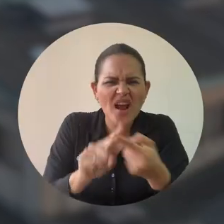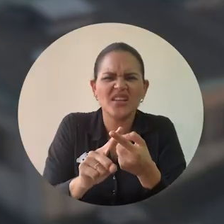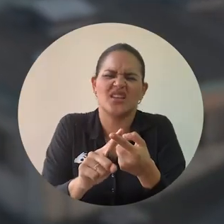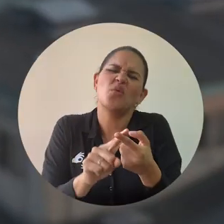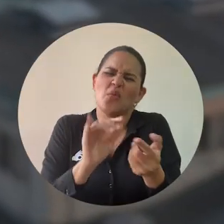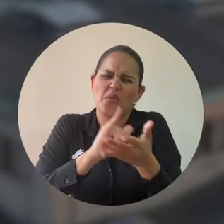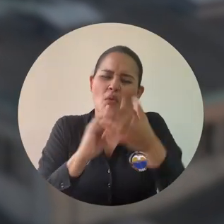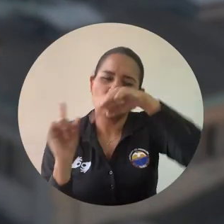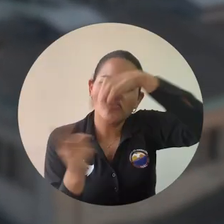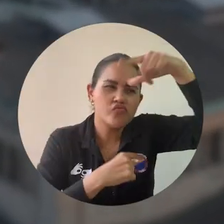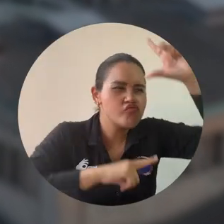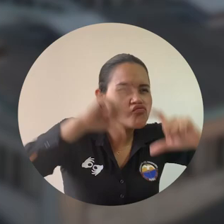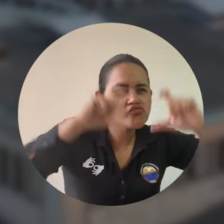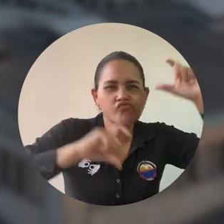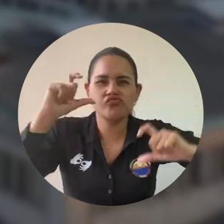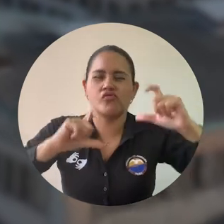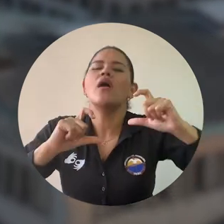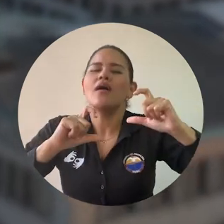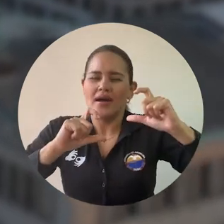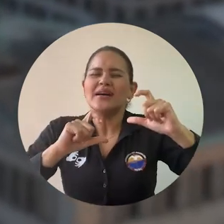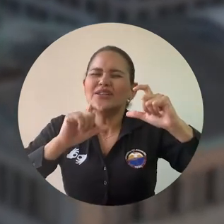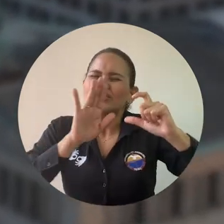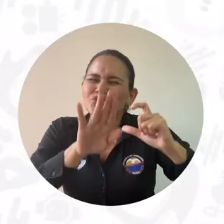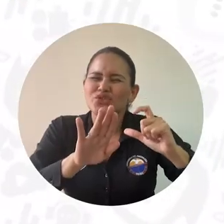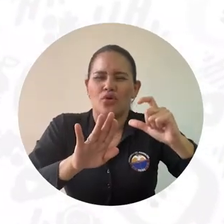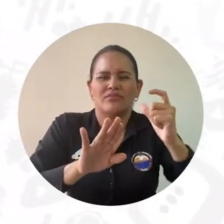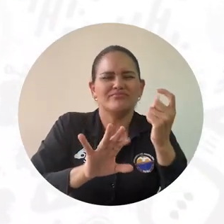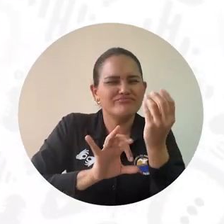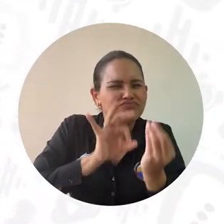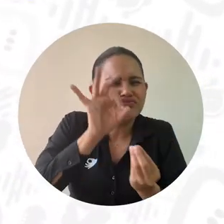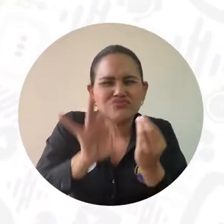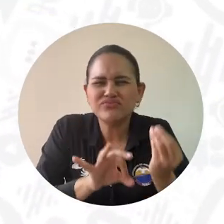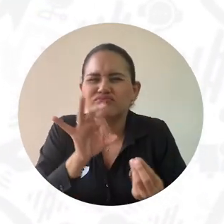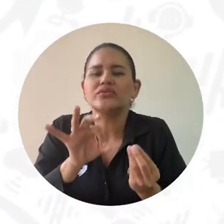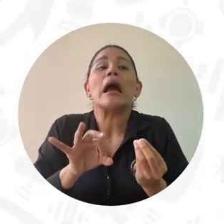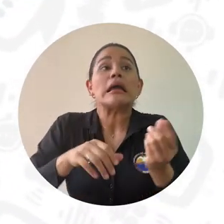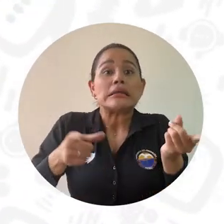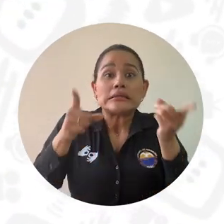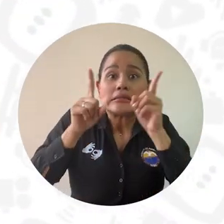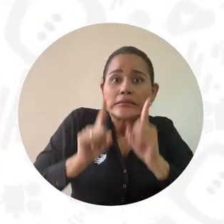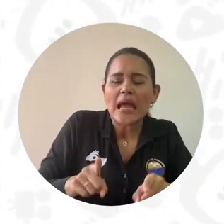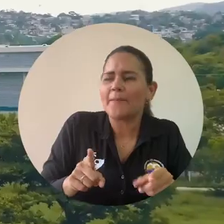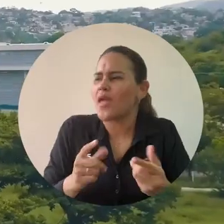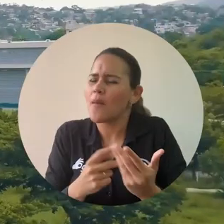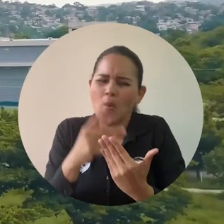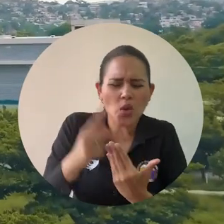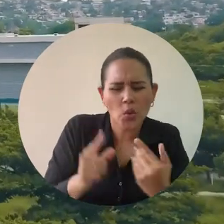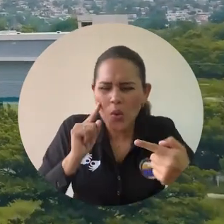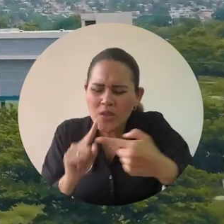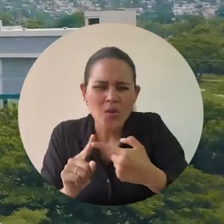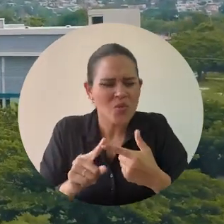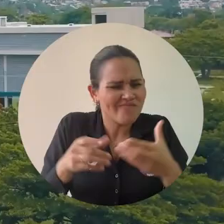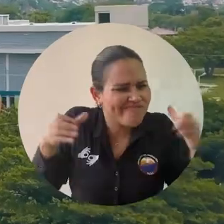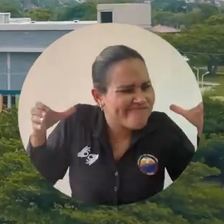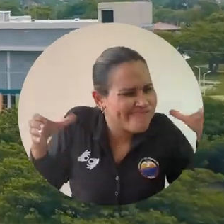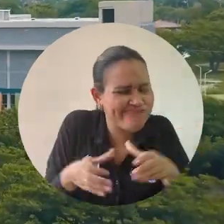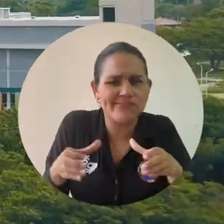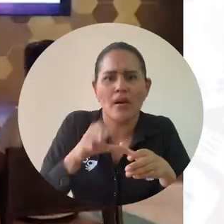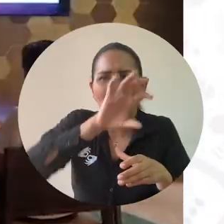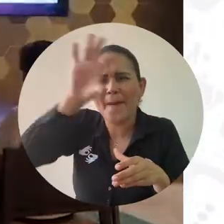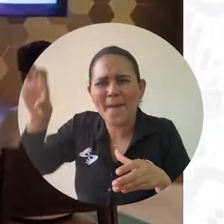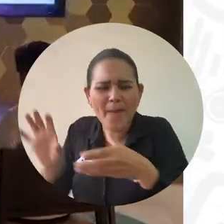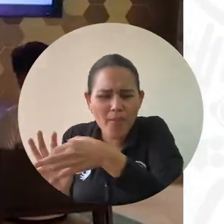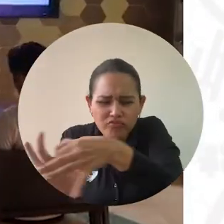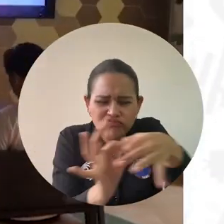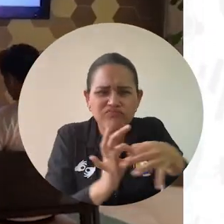financiado por la Comisión Europea a través de Erasmus Plus y que vincula a instituciones de diversos países para construir capacidades en educación superior.